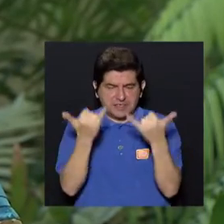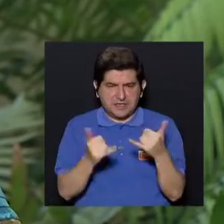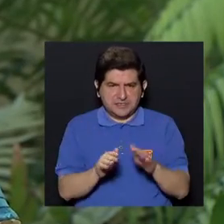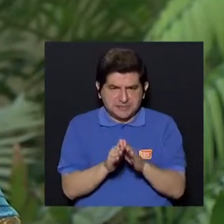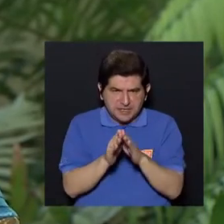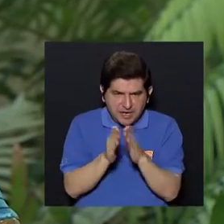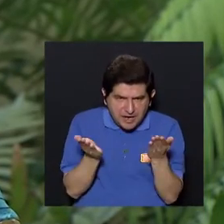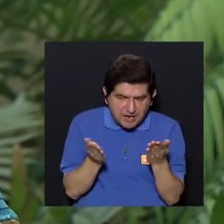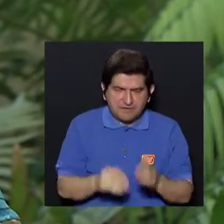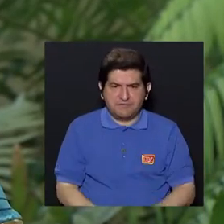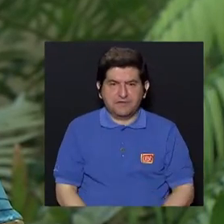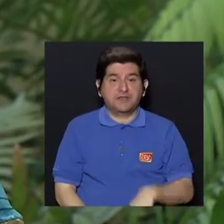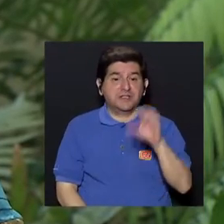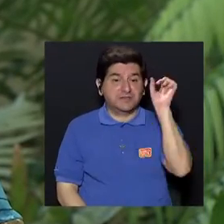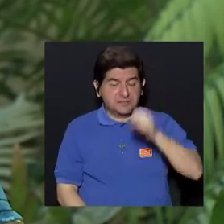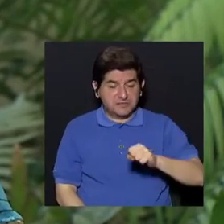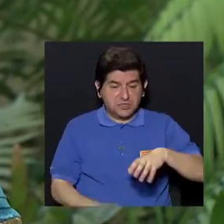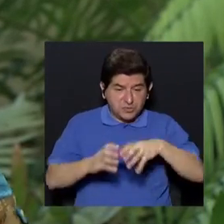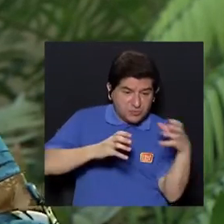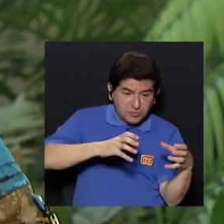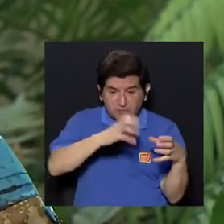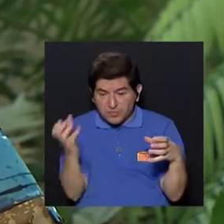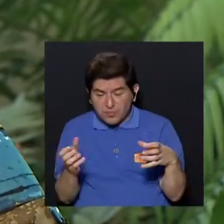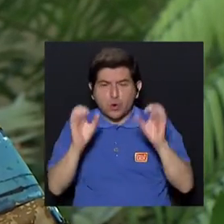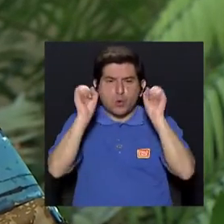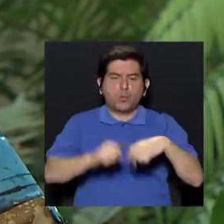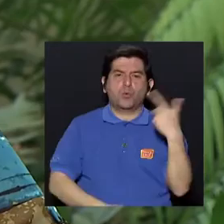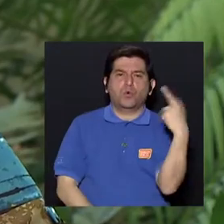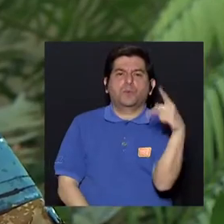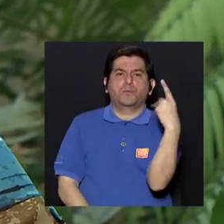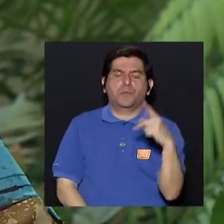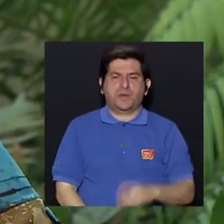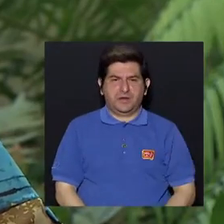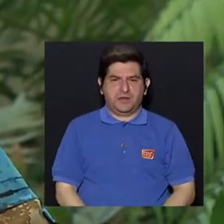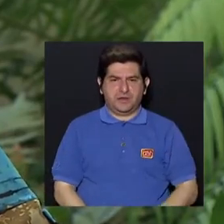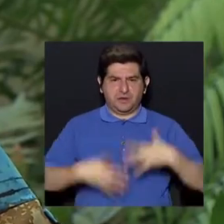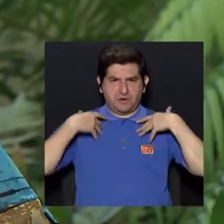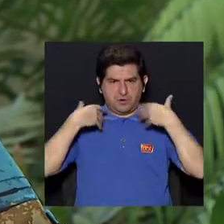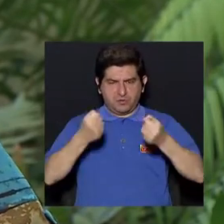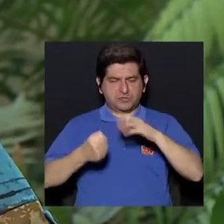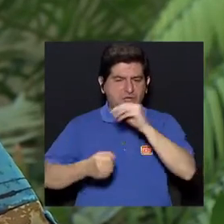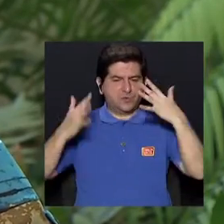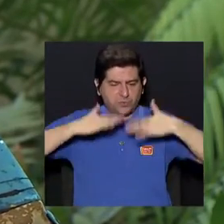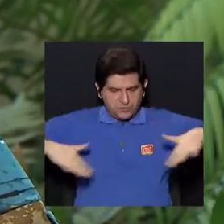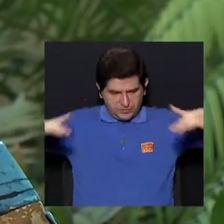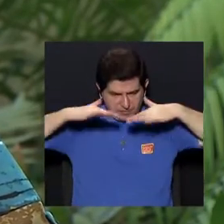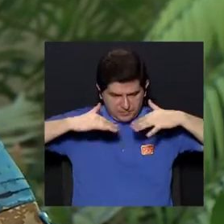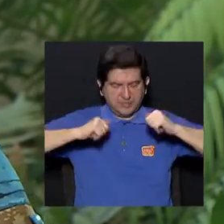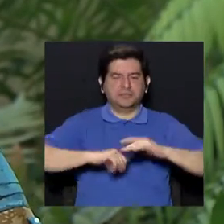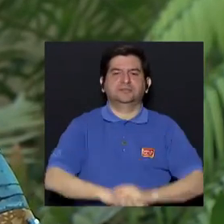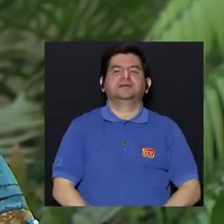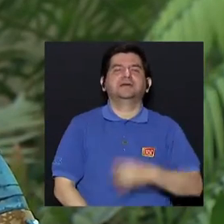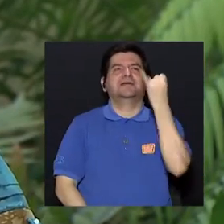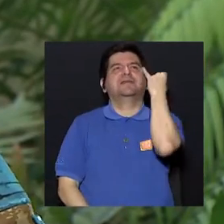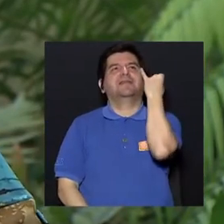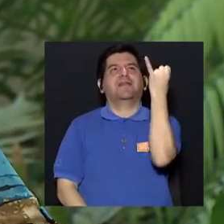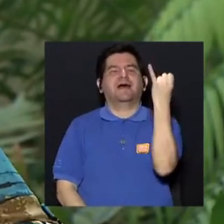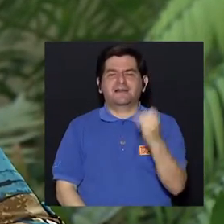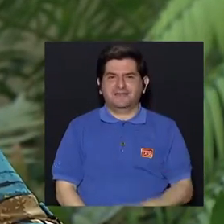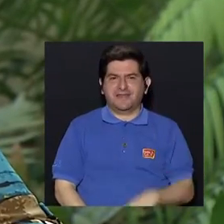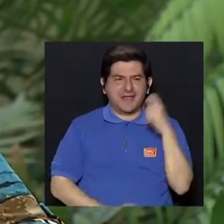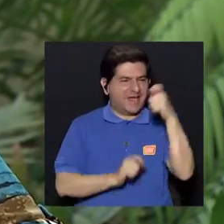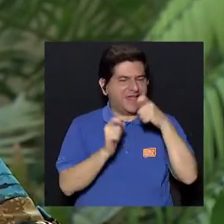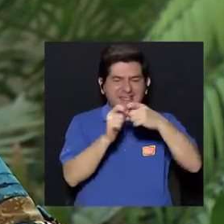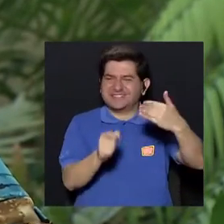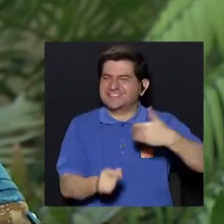que lo abrimos y lo manipulamos es donde puede haber algún tipo de riesgo, tanto para la salud como para el ambiente. Entonces, la idea es que